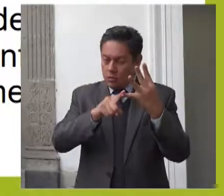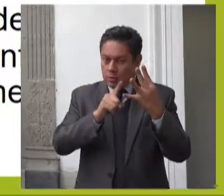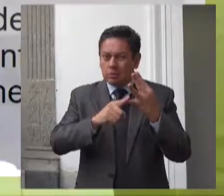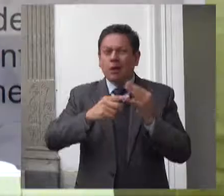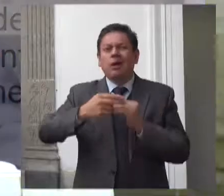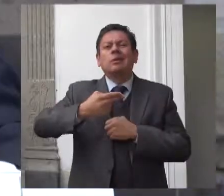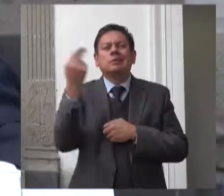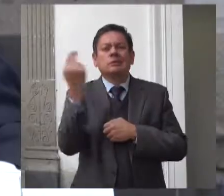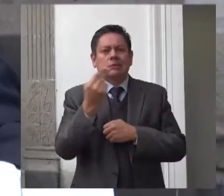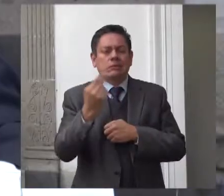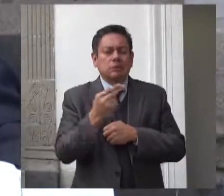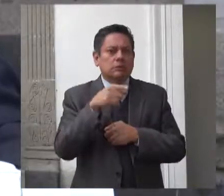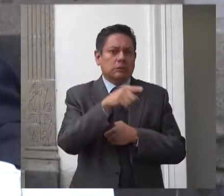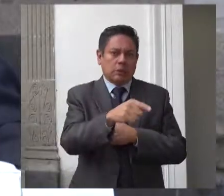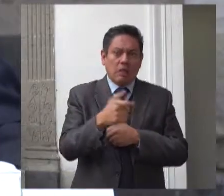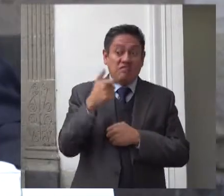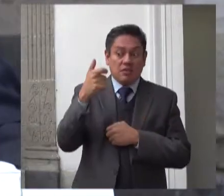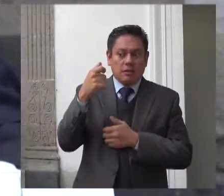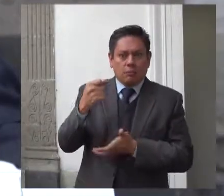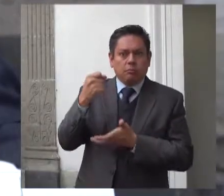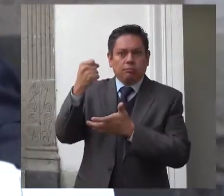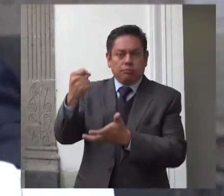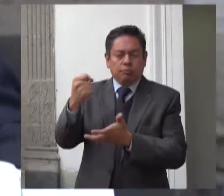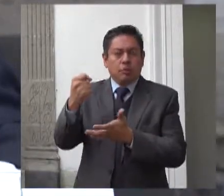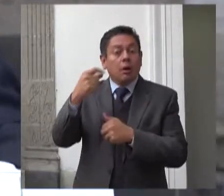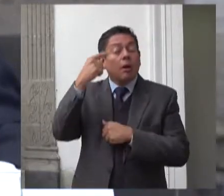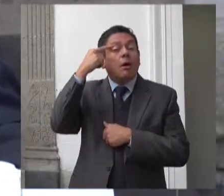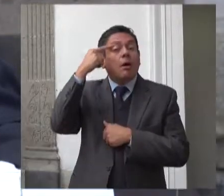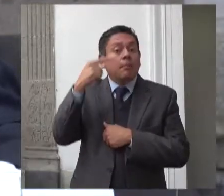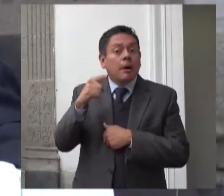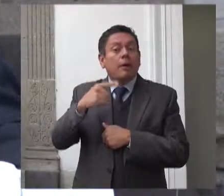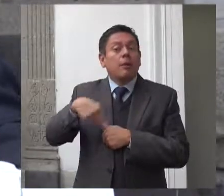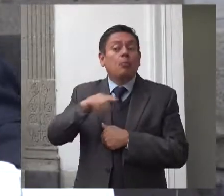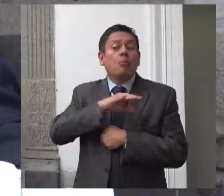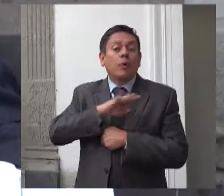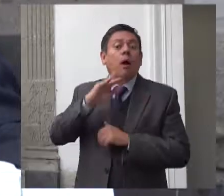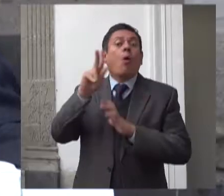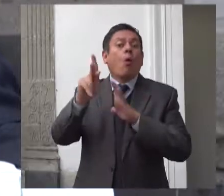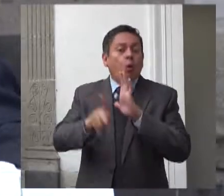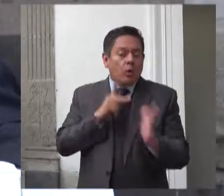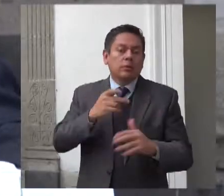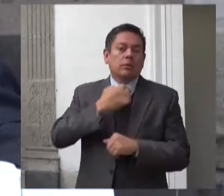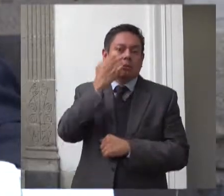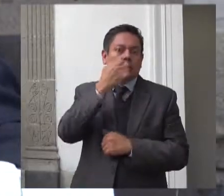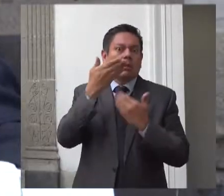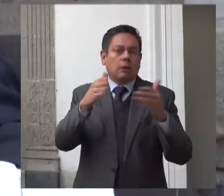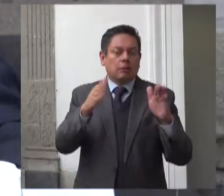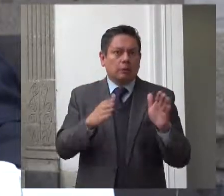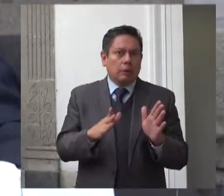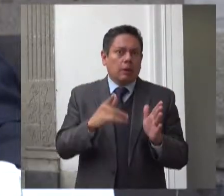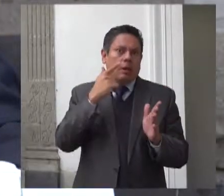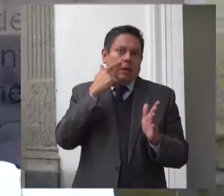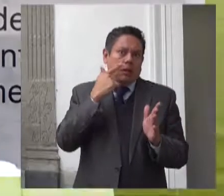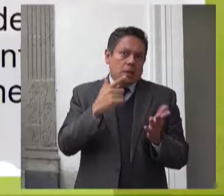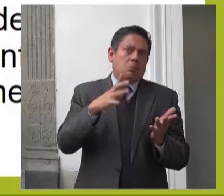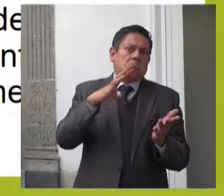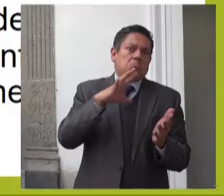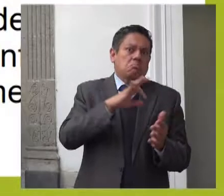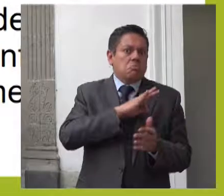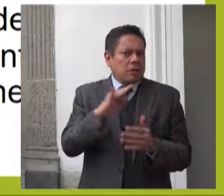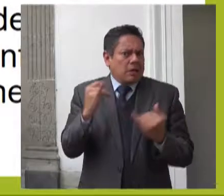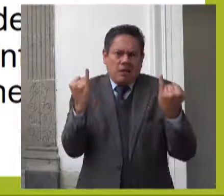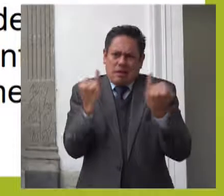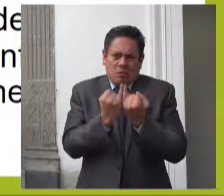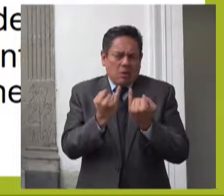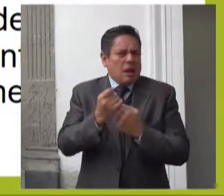para que el presupuesto asignado al mecanismo de restitución cuente con al menos la misma